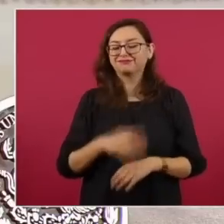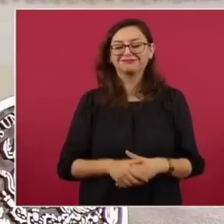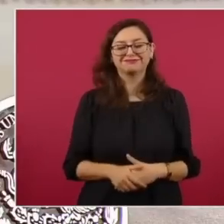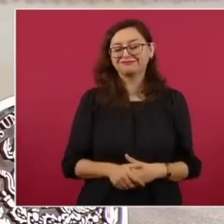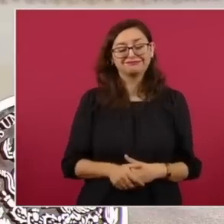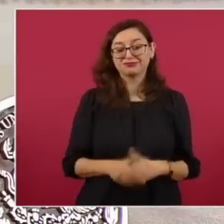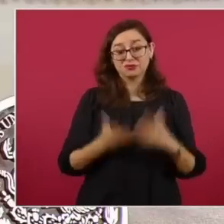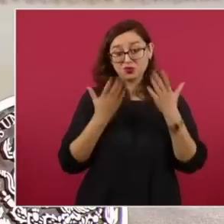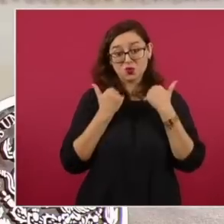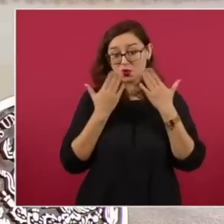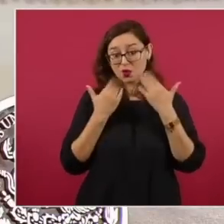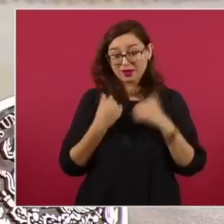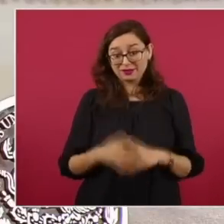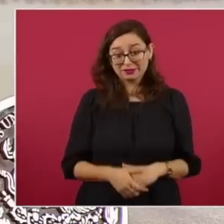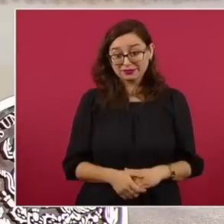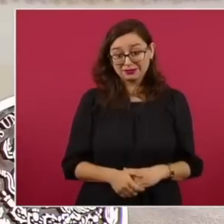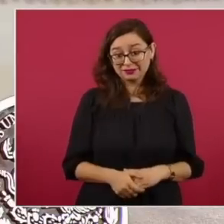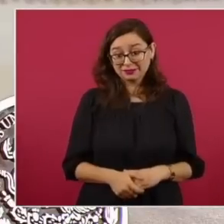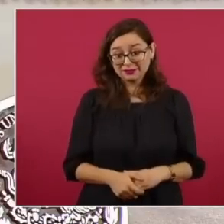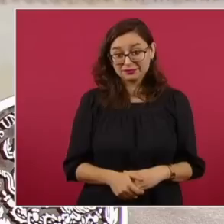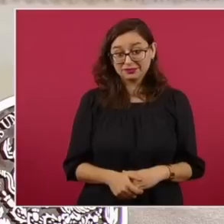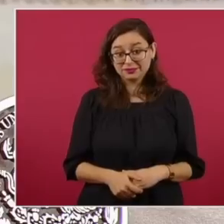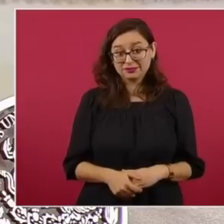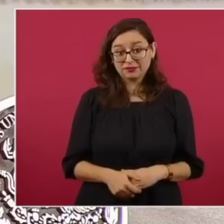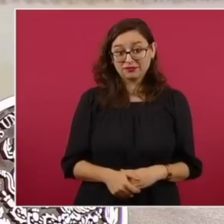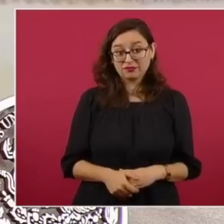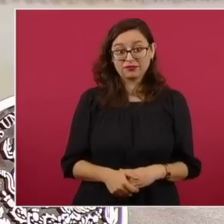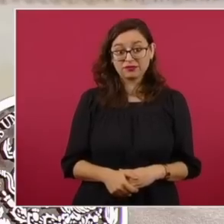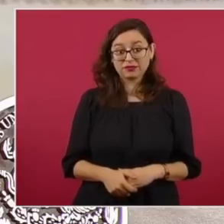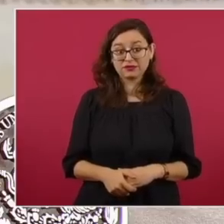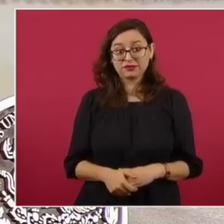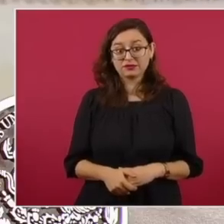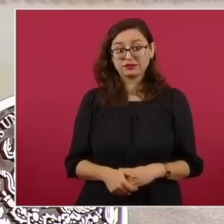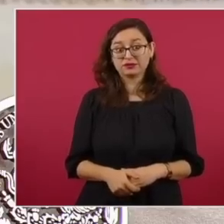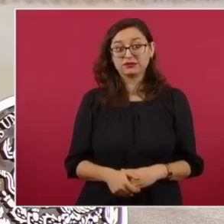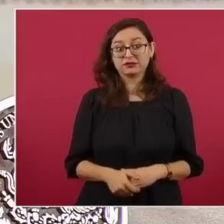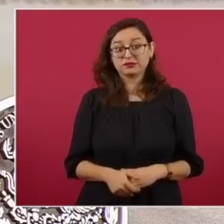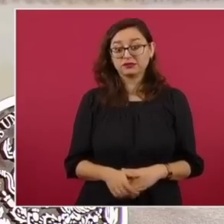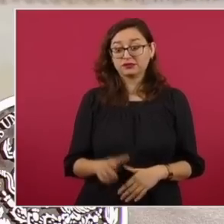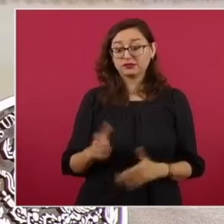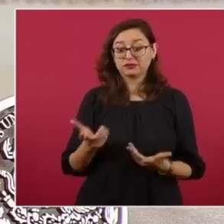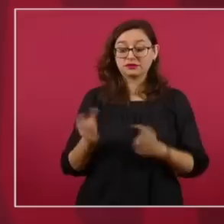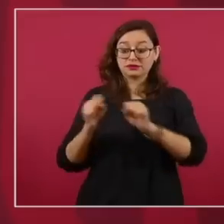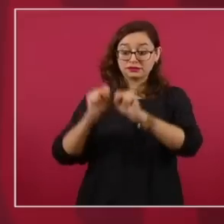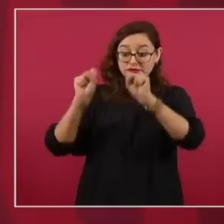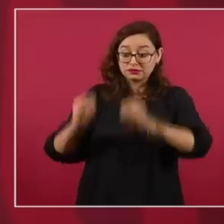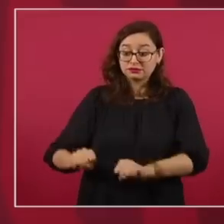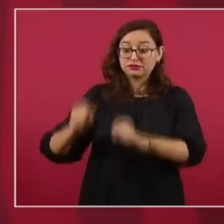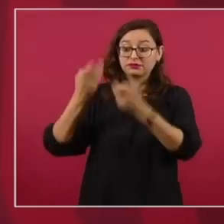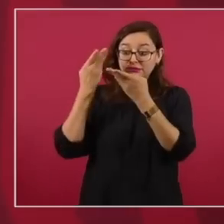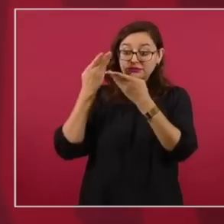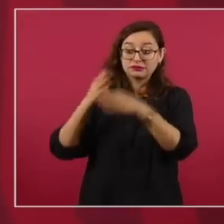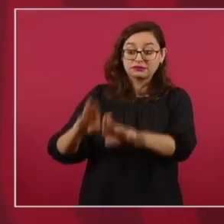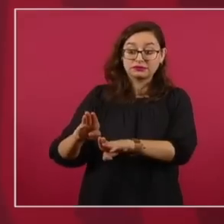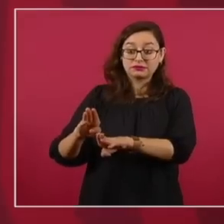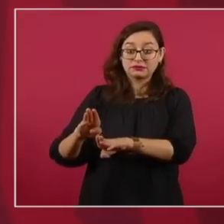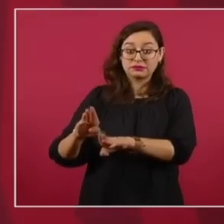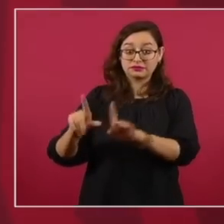Los reportes que el sistema financiero nacional